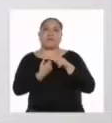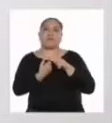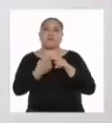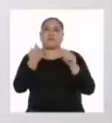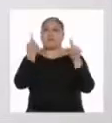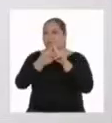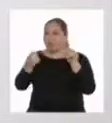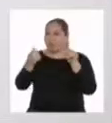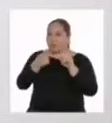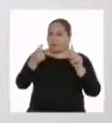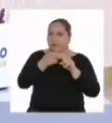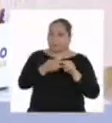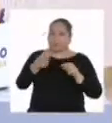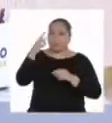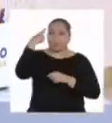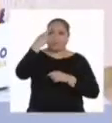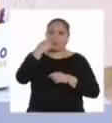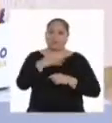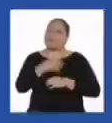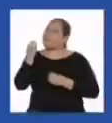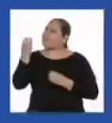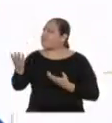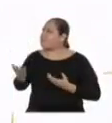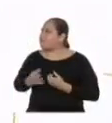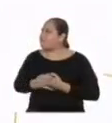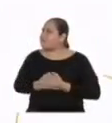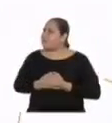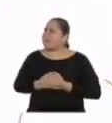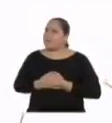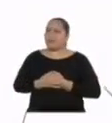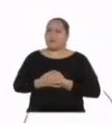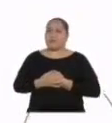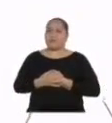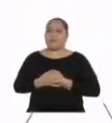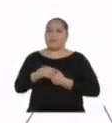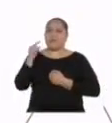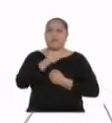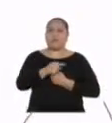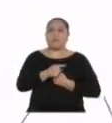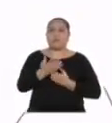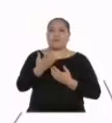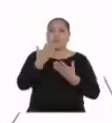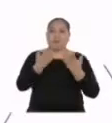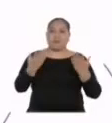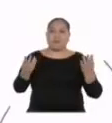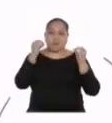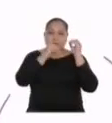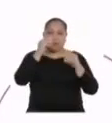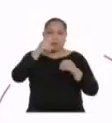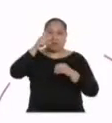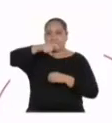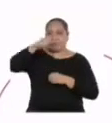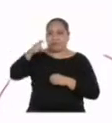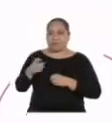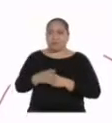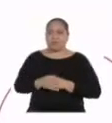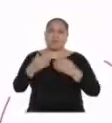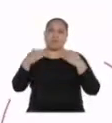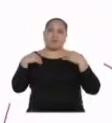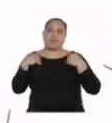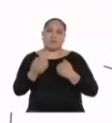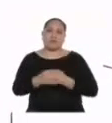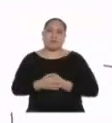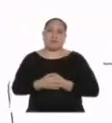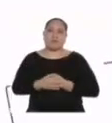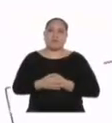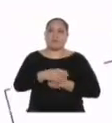por distintas razones. ¿Cómo cuáles? Entre los factores que generan necesidades tenemos